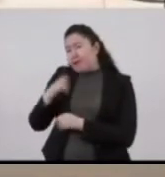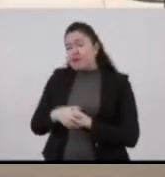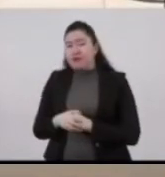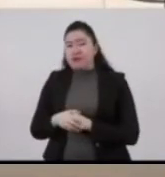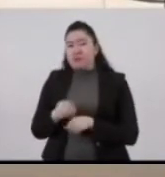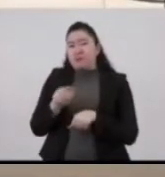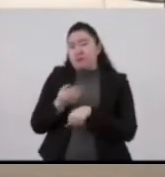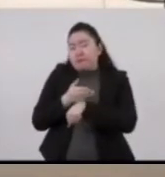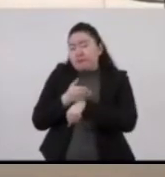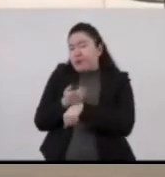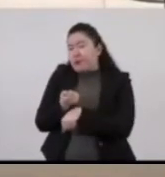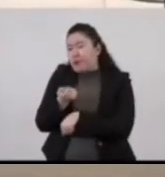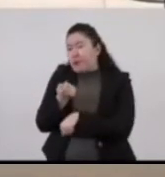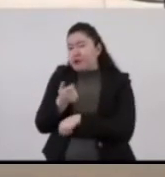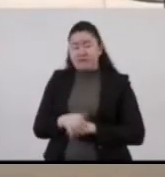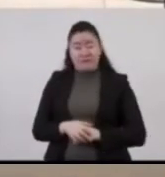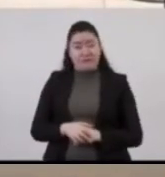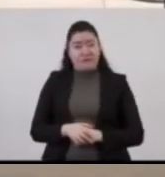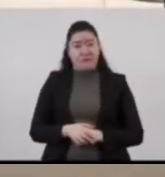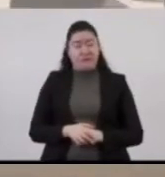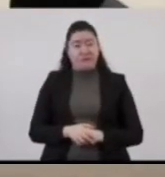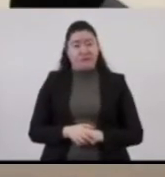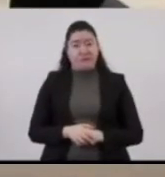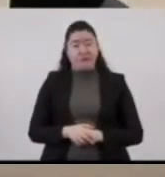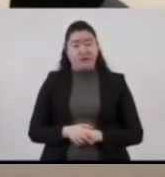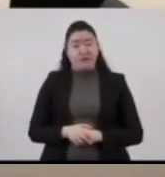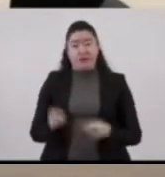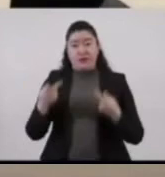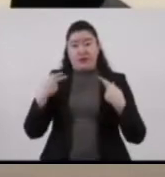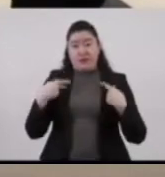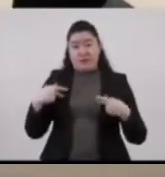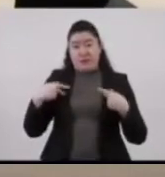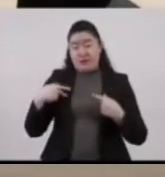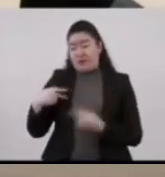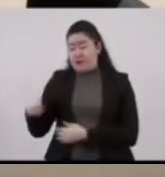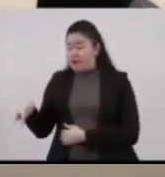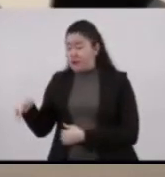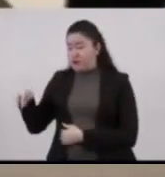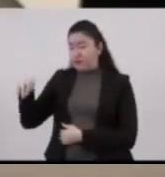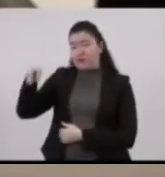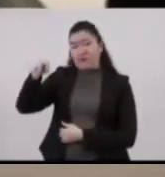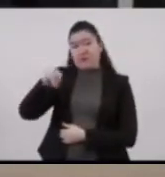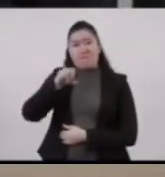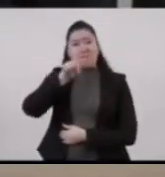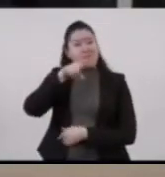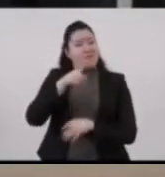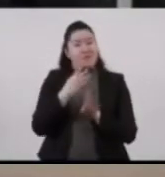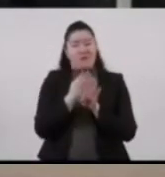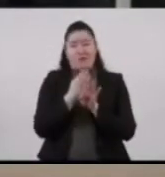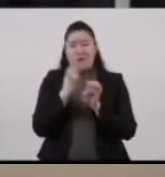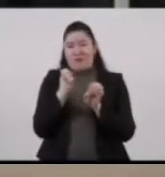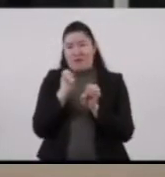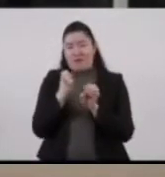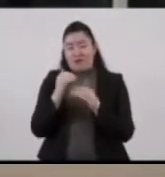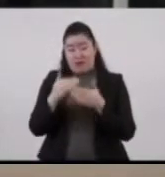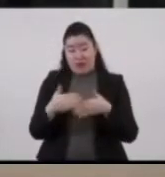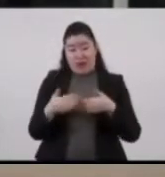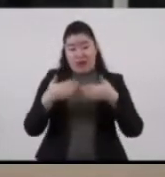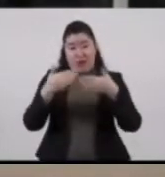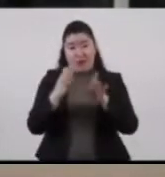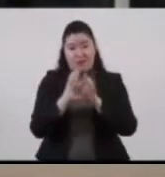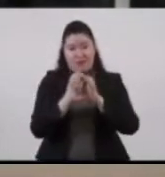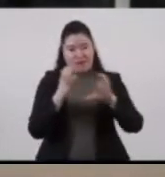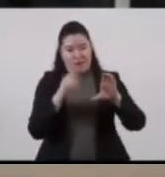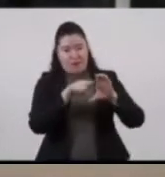tarde. Tenemos el ascenso respetando las reglas de Metrobús, donde el carro delantero